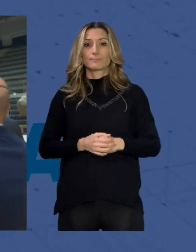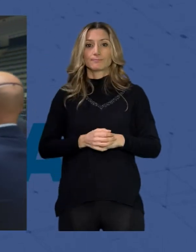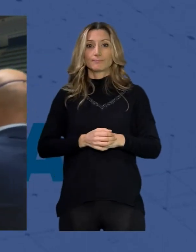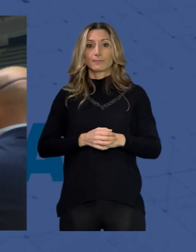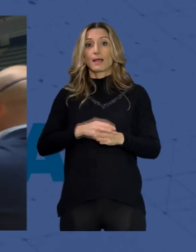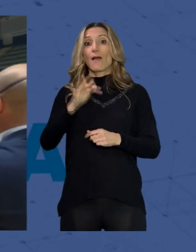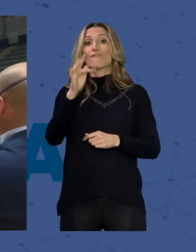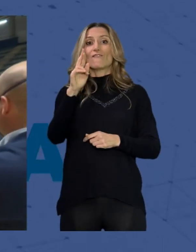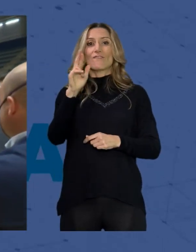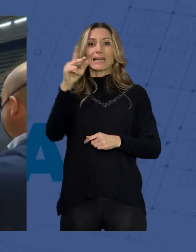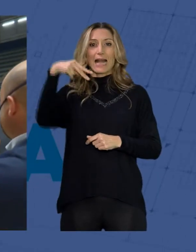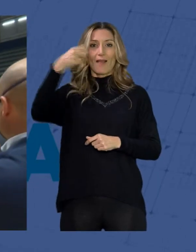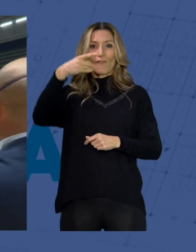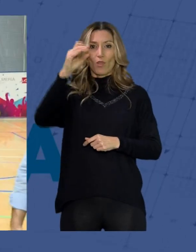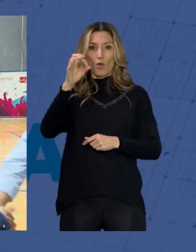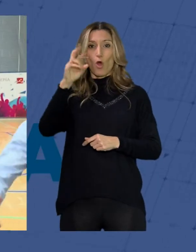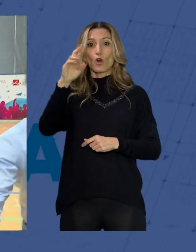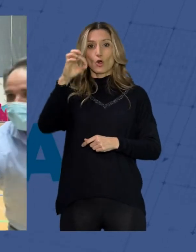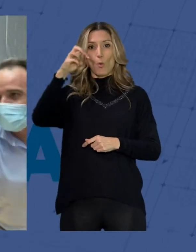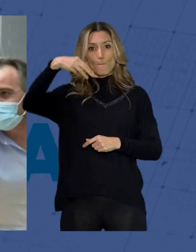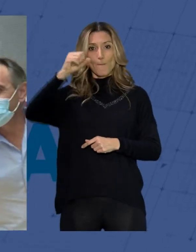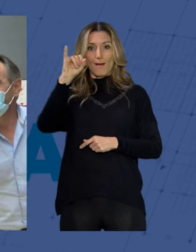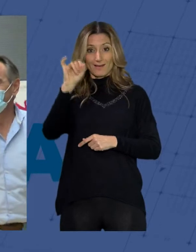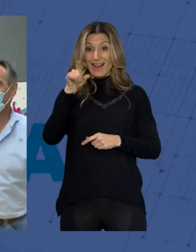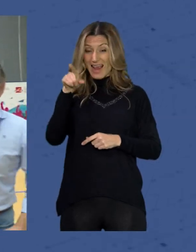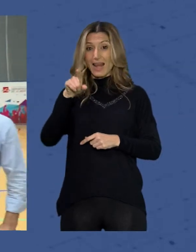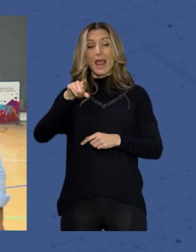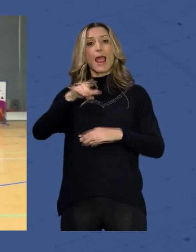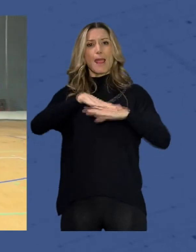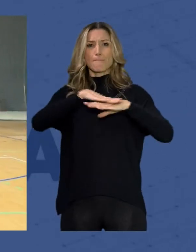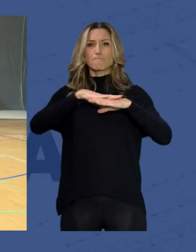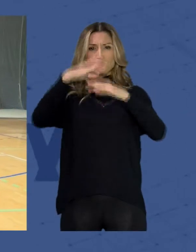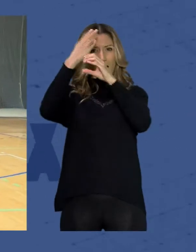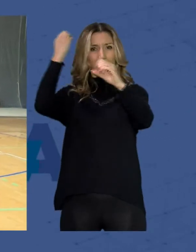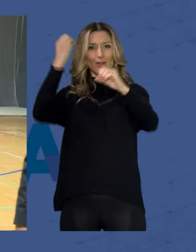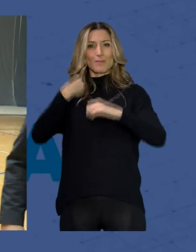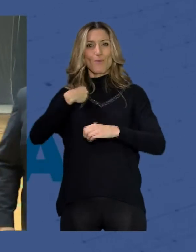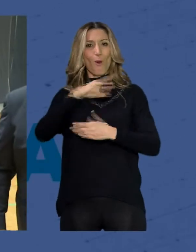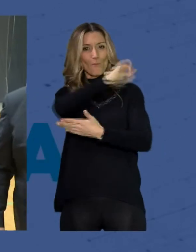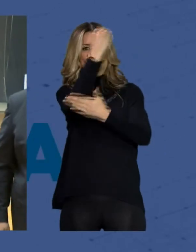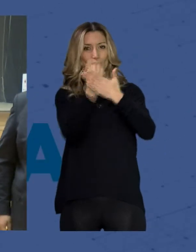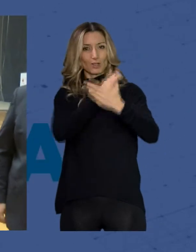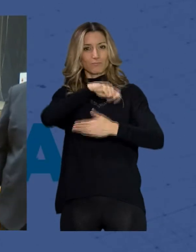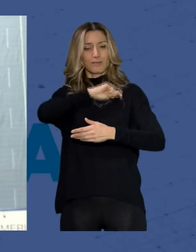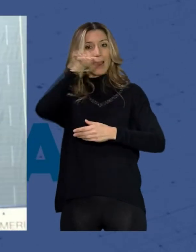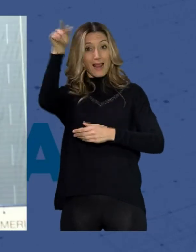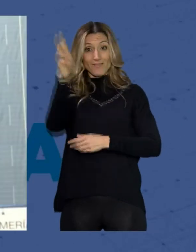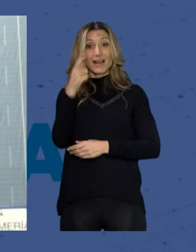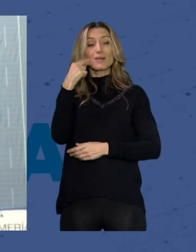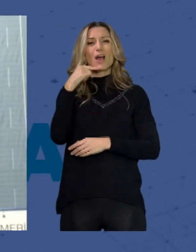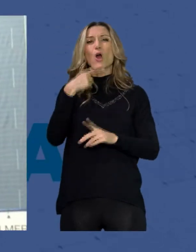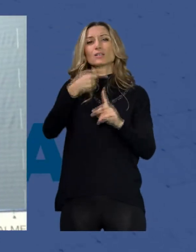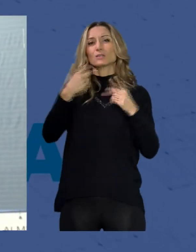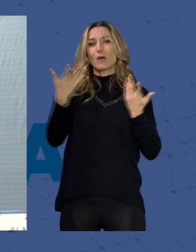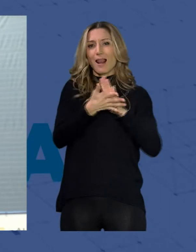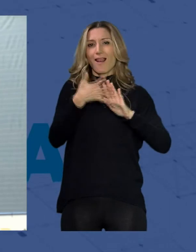Federación Española de Baloncesto ha estado presente en la rueda de prensa que ha ofrecido el Ayuntamiento de Almería para dar a conocer una noticia de